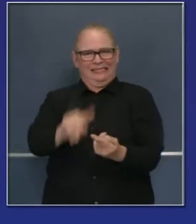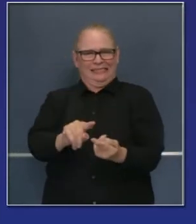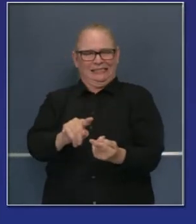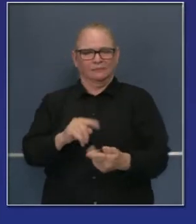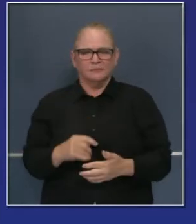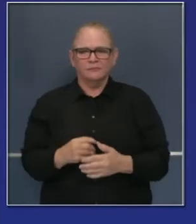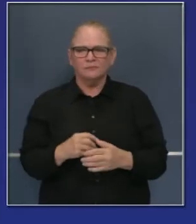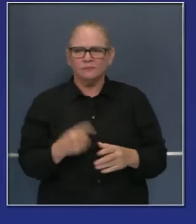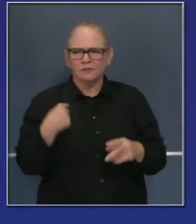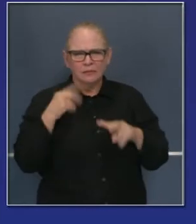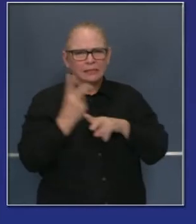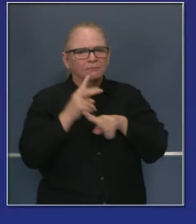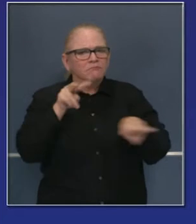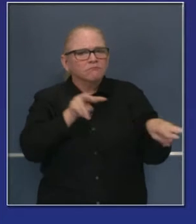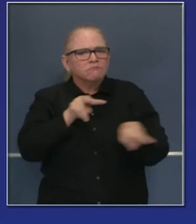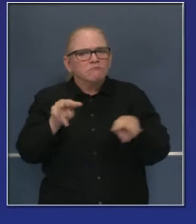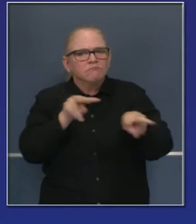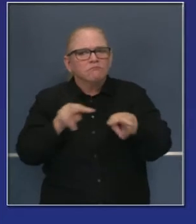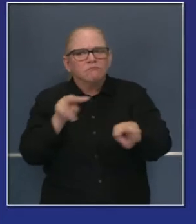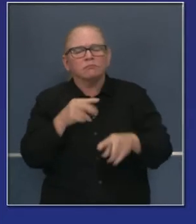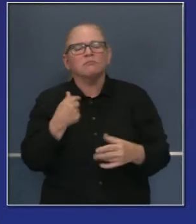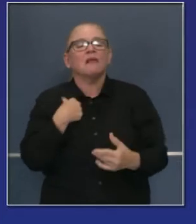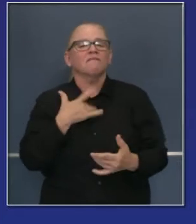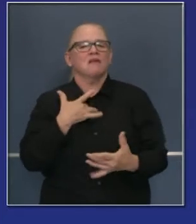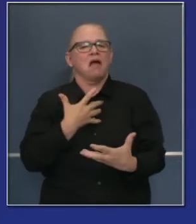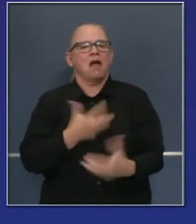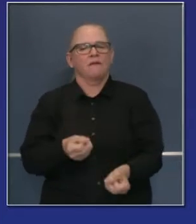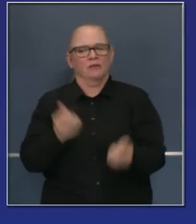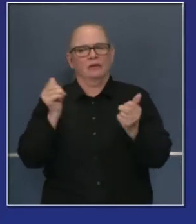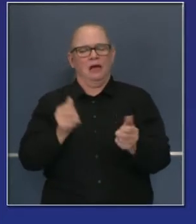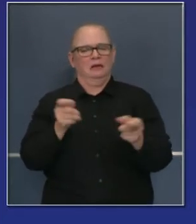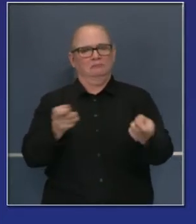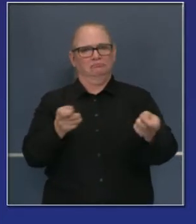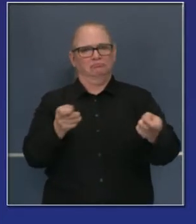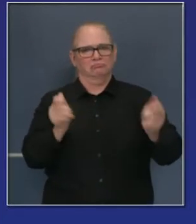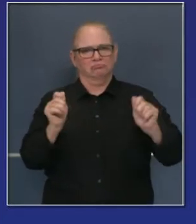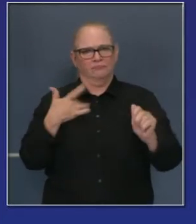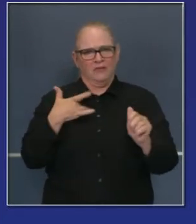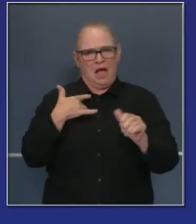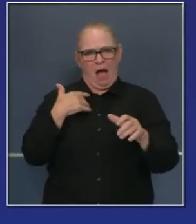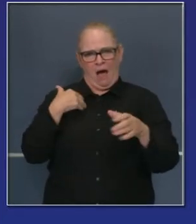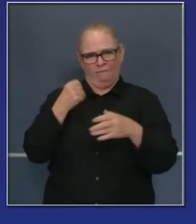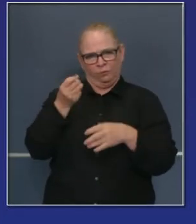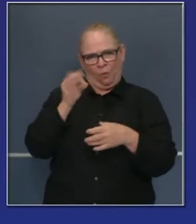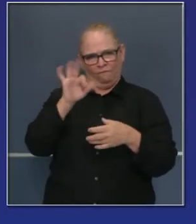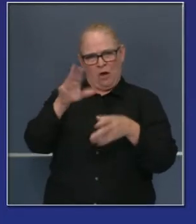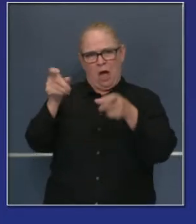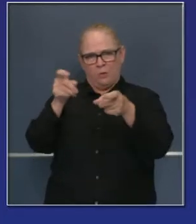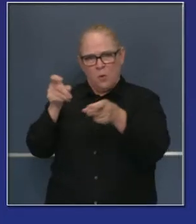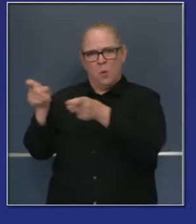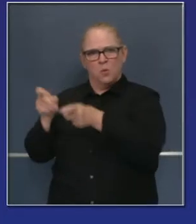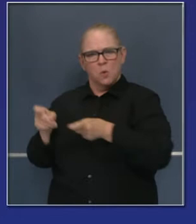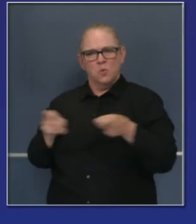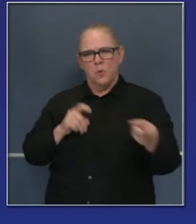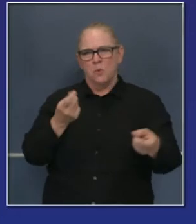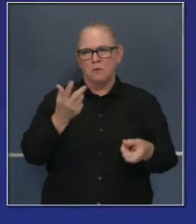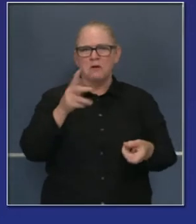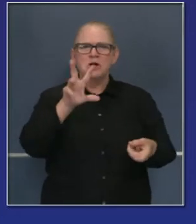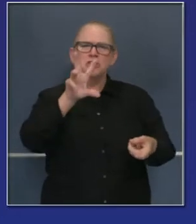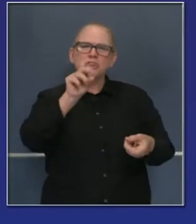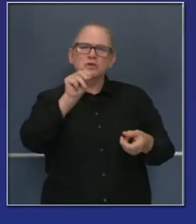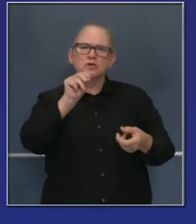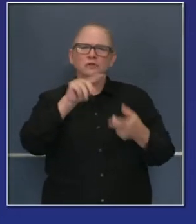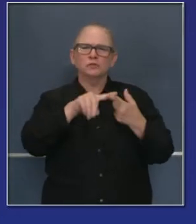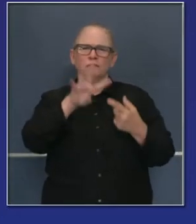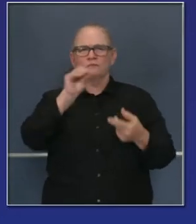mayores. Tenemos la confianza de que hemos podido ya abarcar los incendios en esa área. Y cuando habla del 35, 40